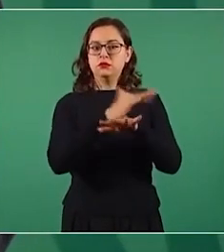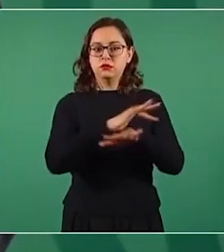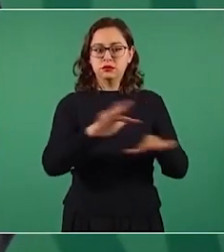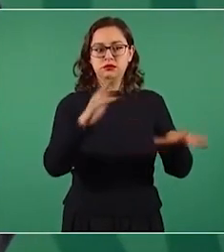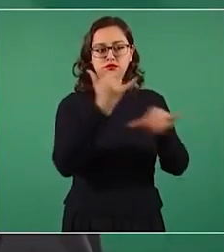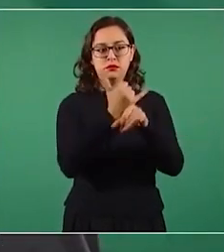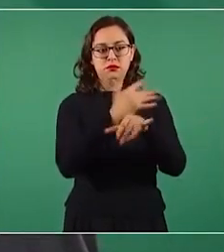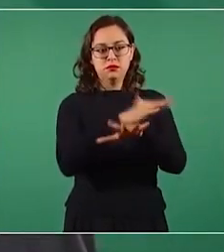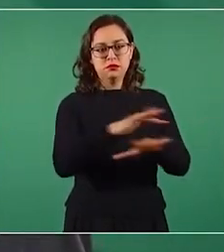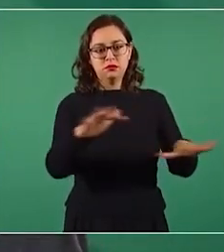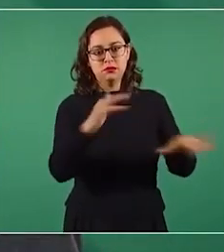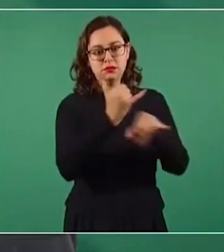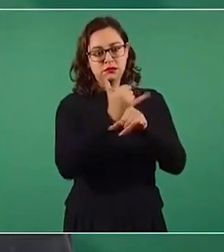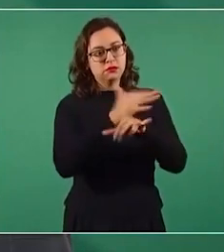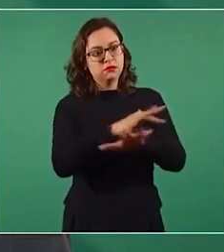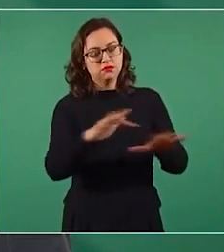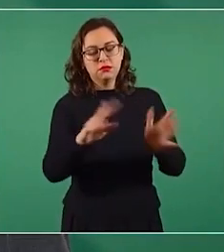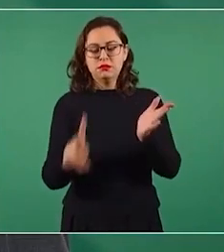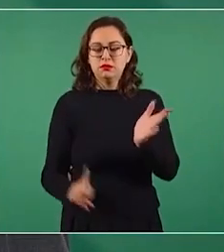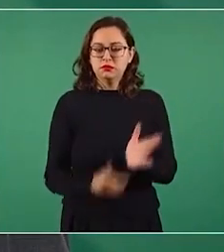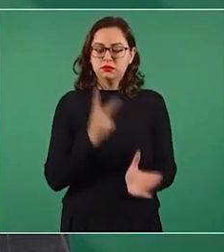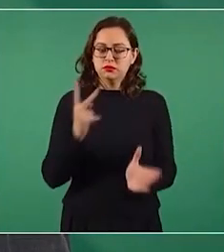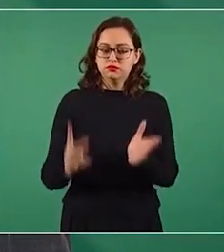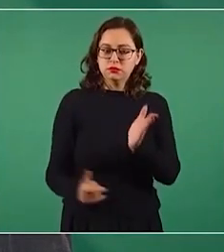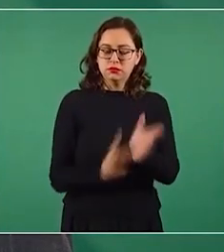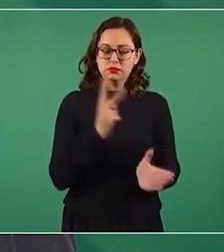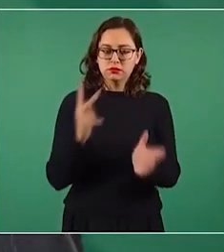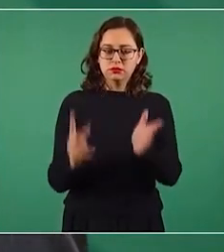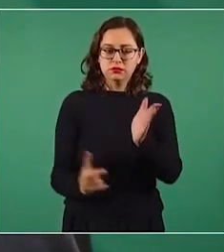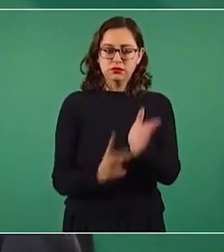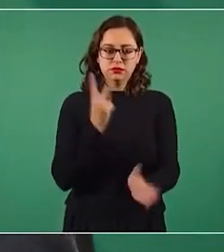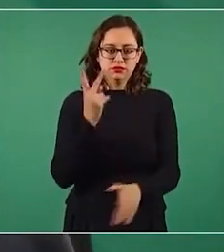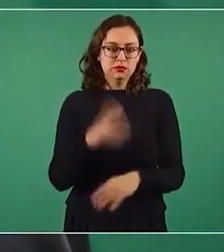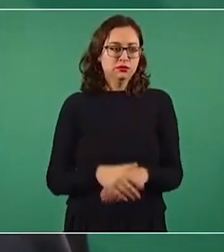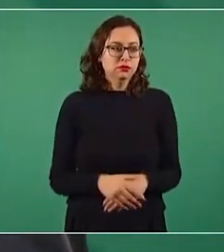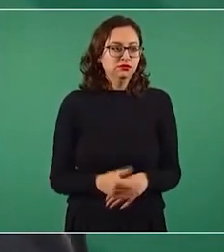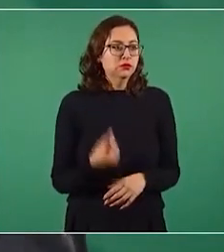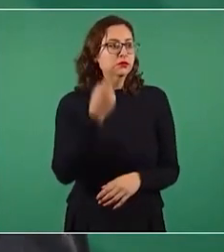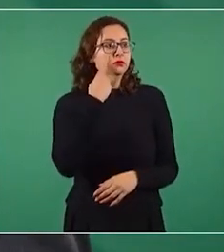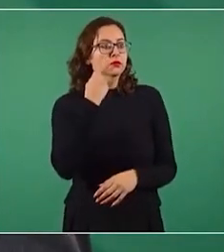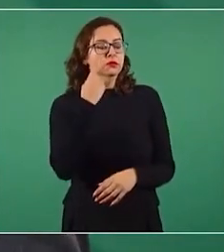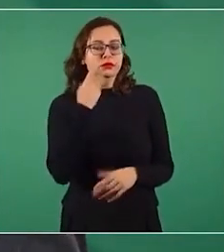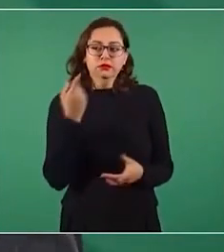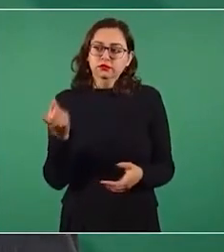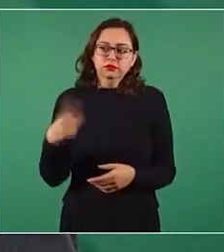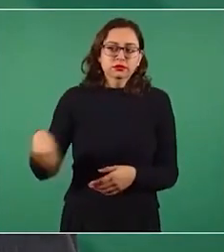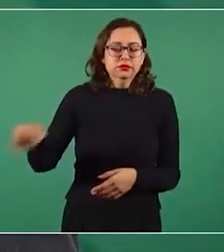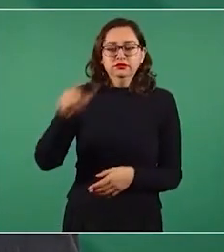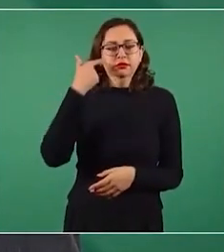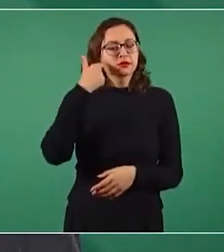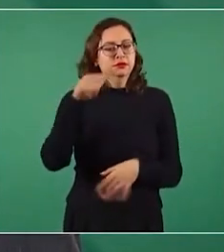sepa quiénes se oponen a la reforma.